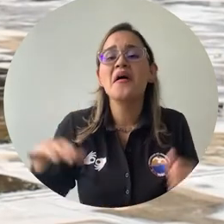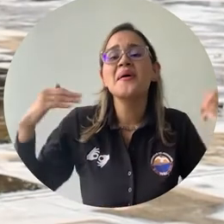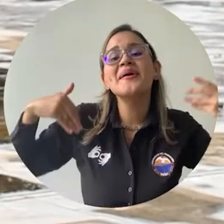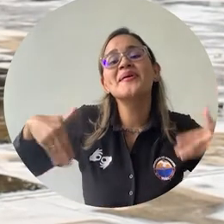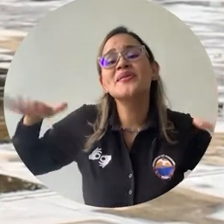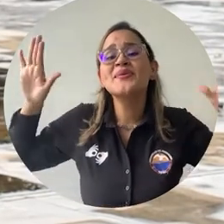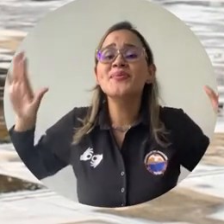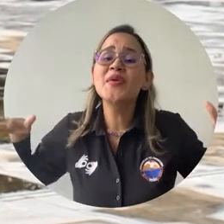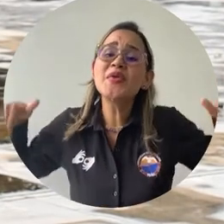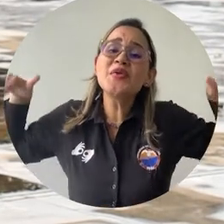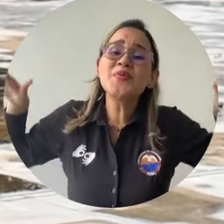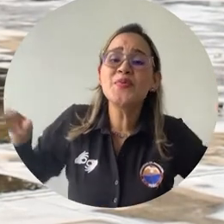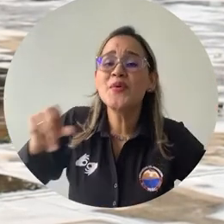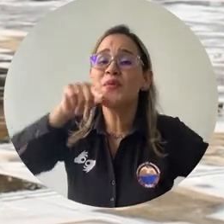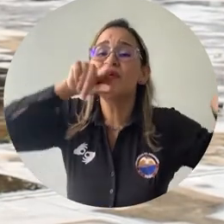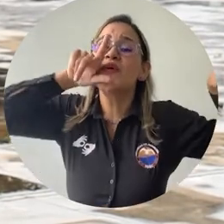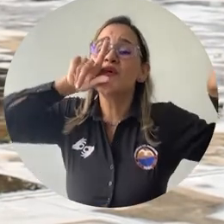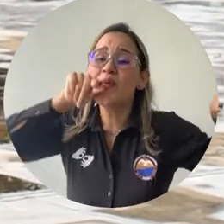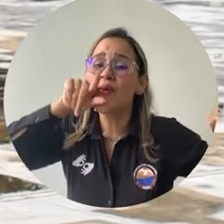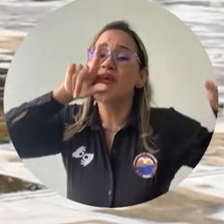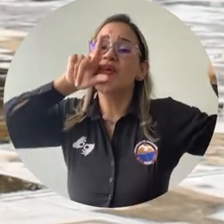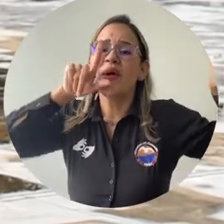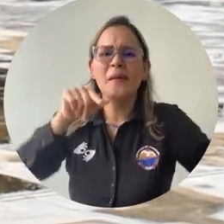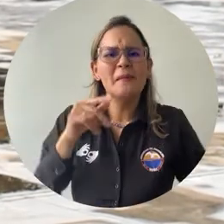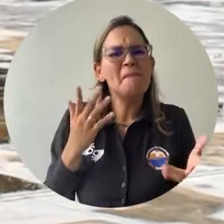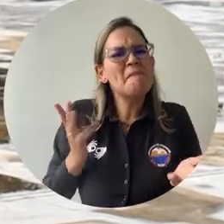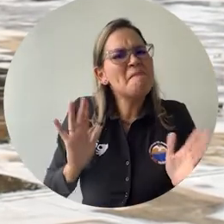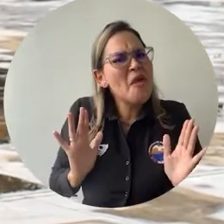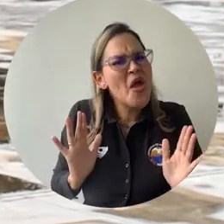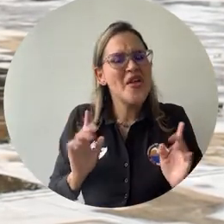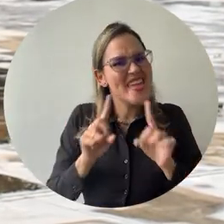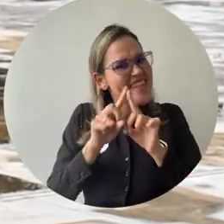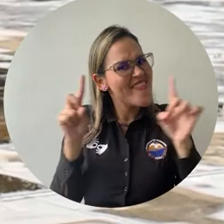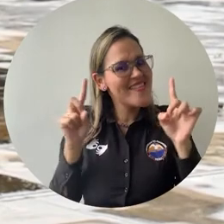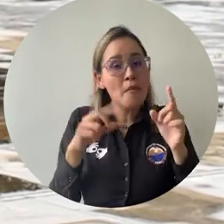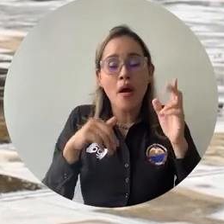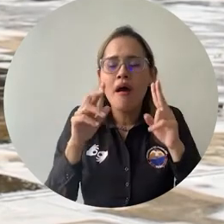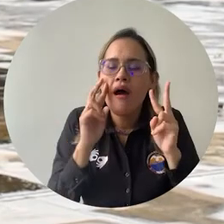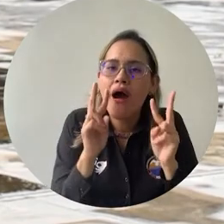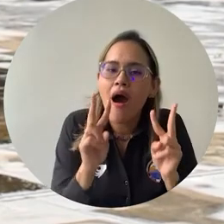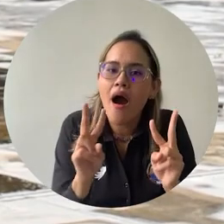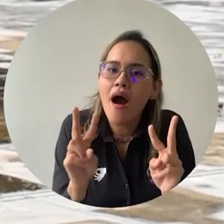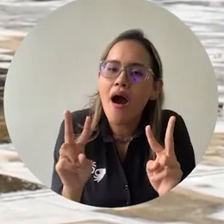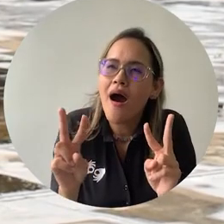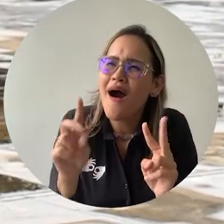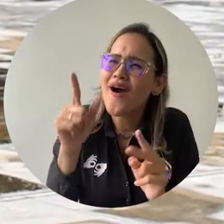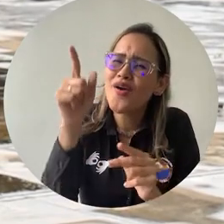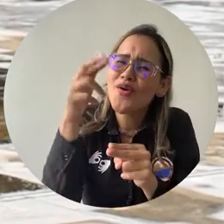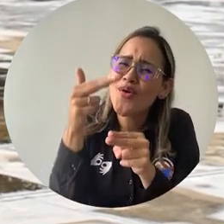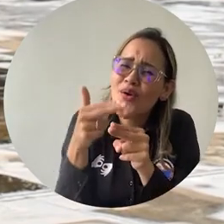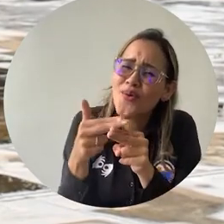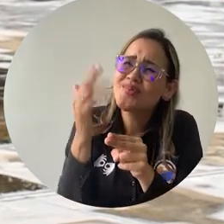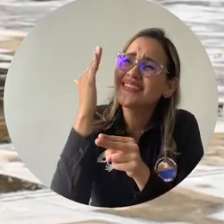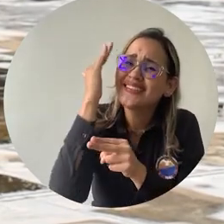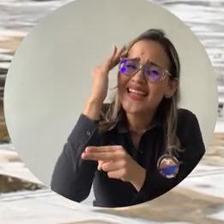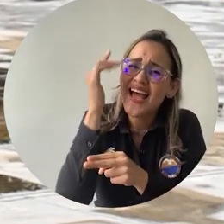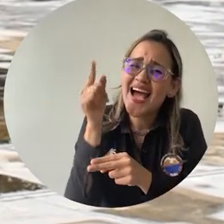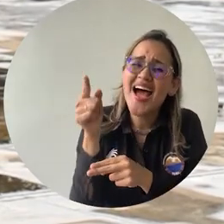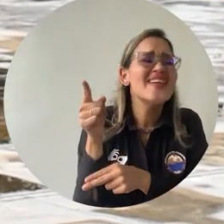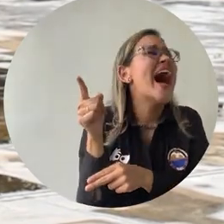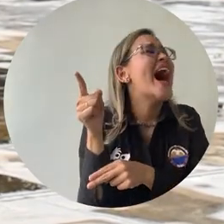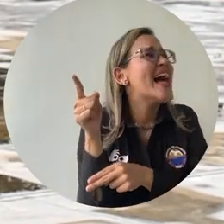volar, cantar, pero no es lo mismo apreciarla cuando ya uno sabe su nombre,